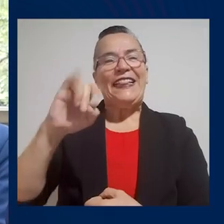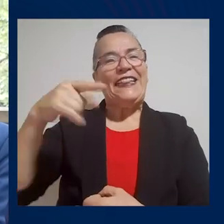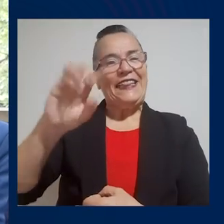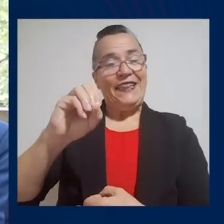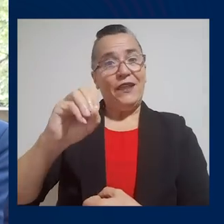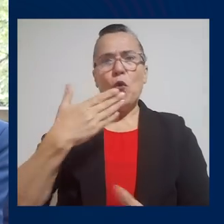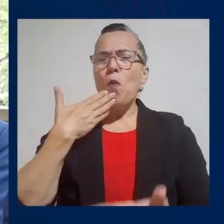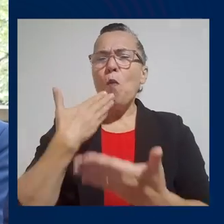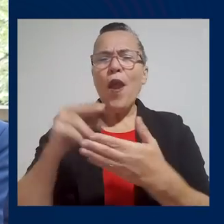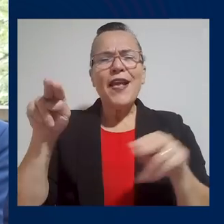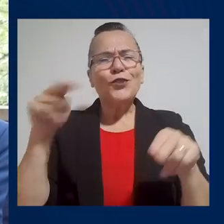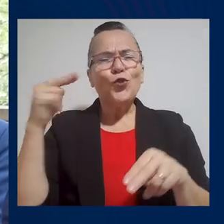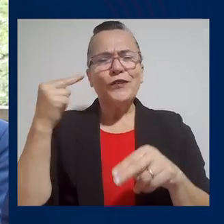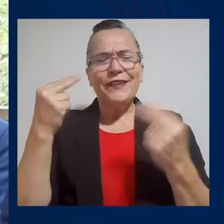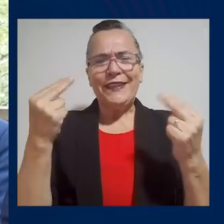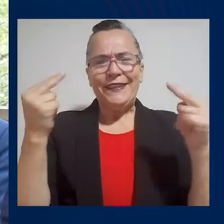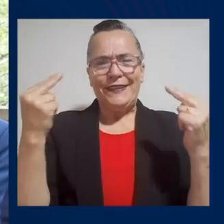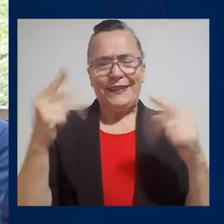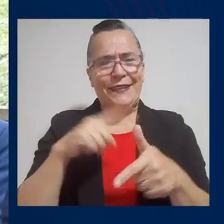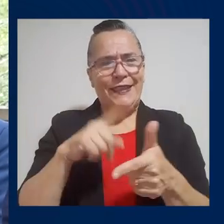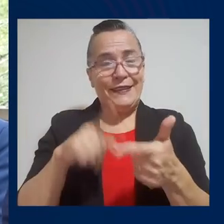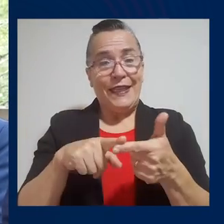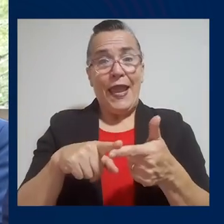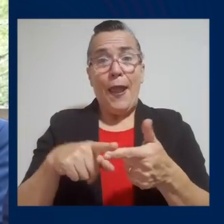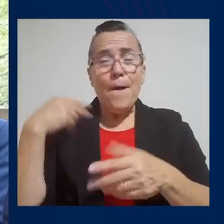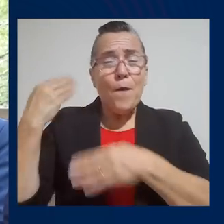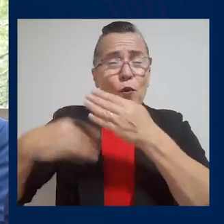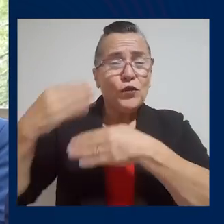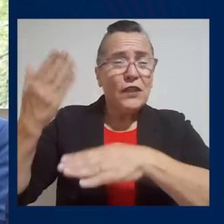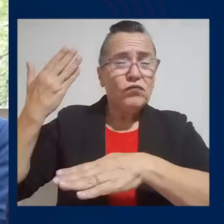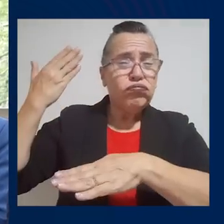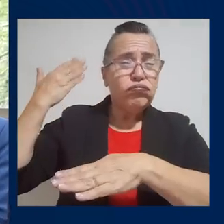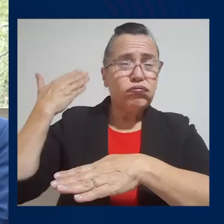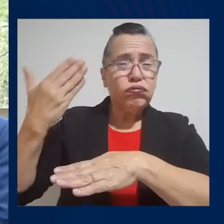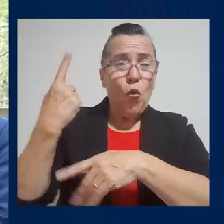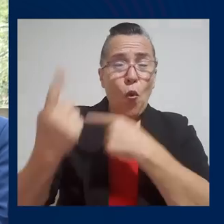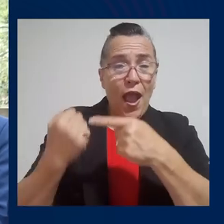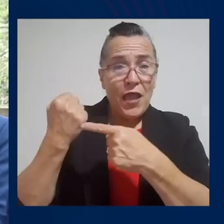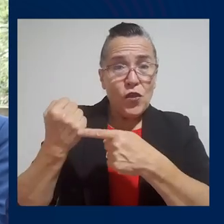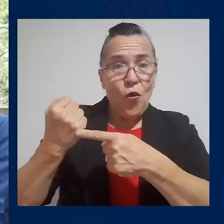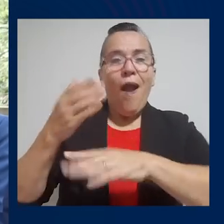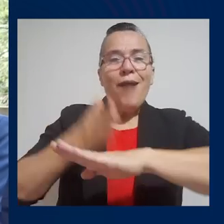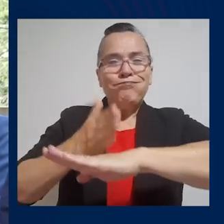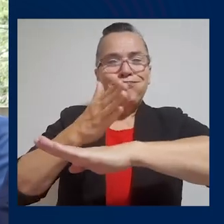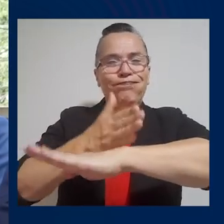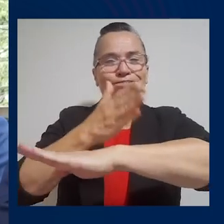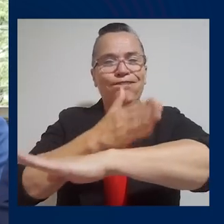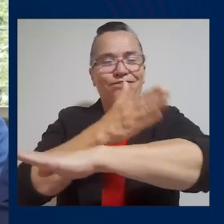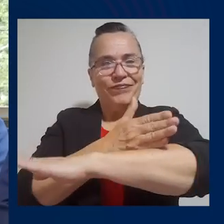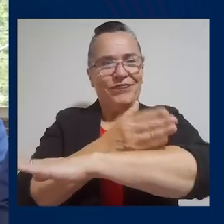noticias. Avanzamos el proceso que empezamos hace poco más de un año